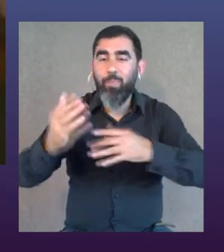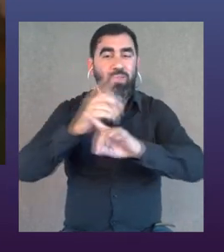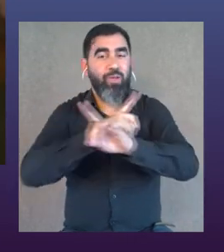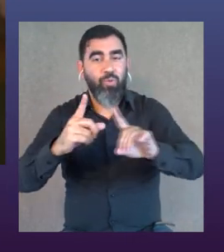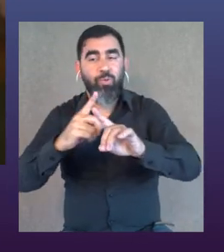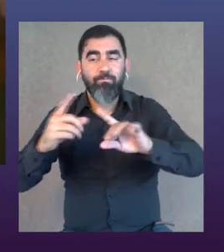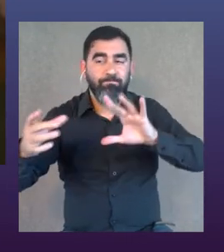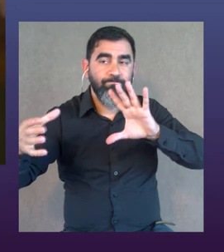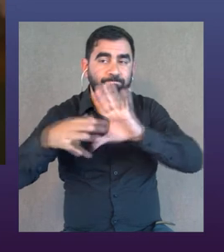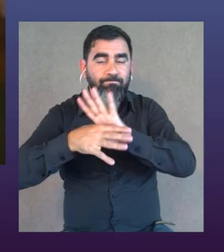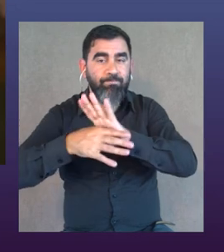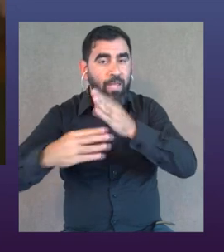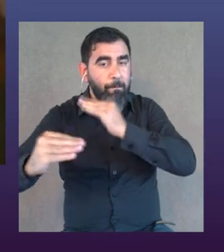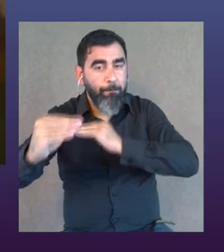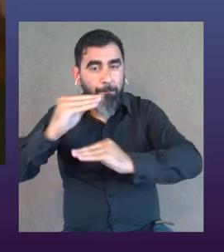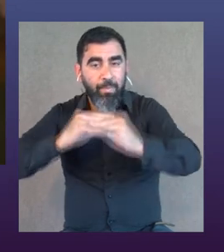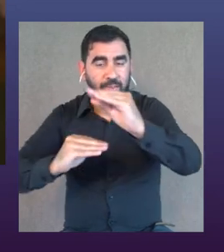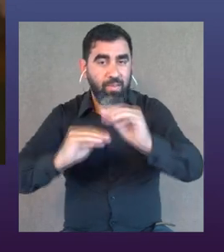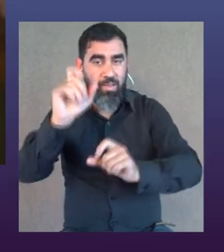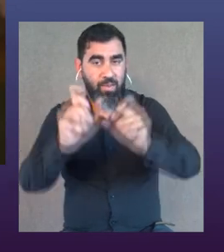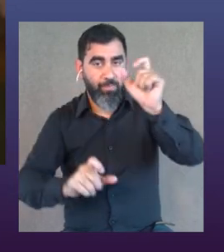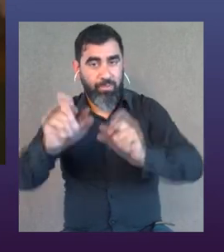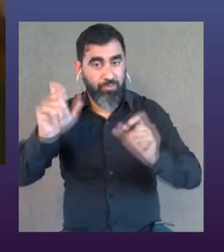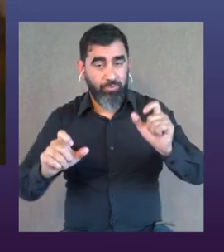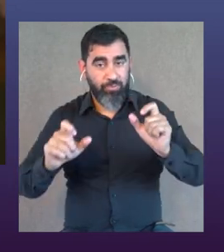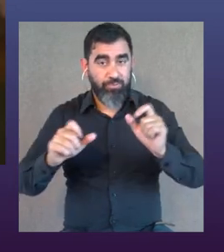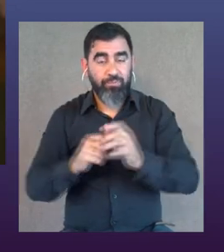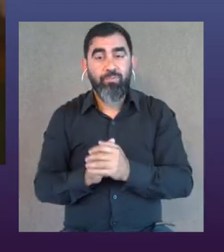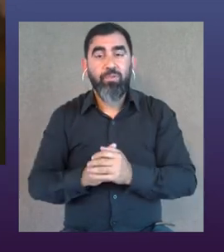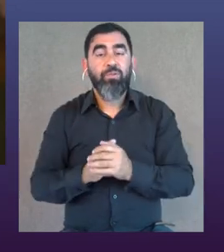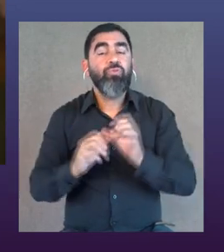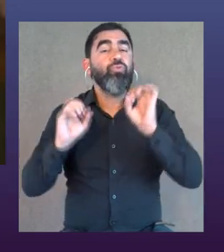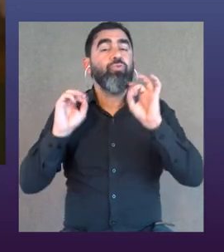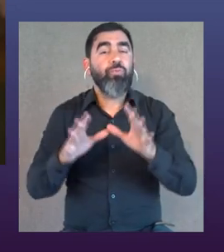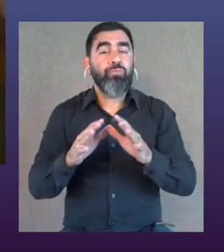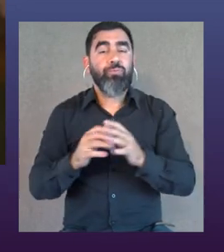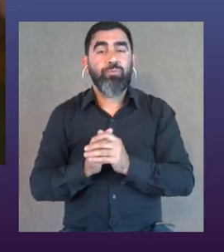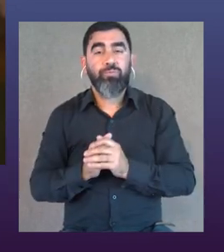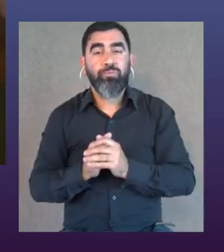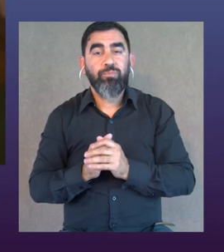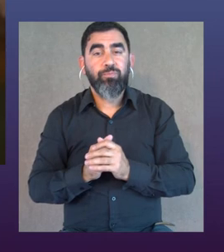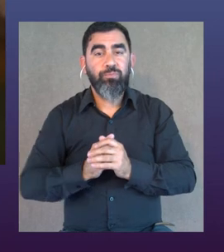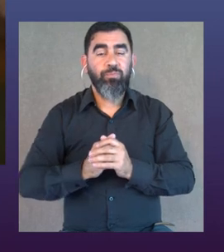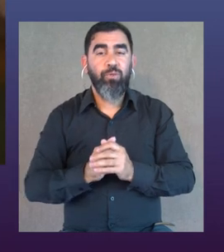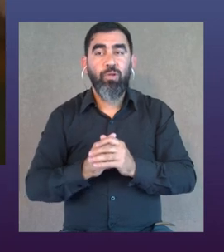discapacidad y conectamos y empatizamos con la persona que solo